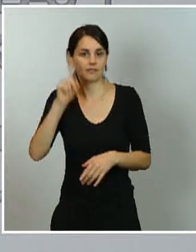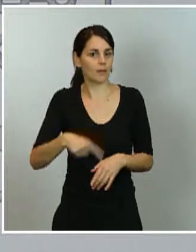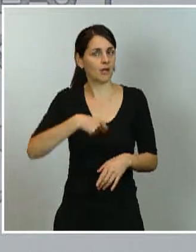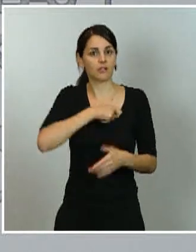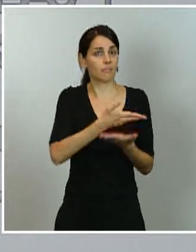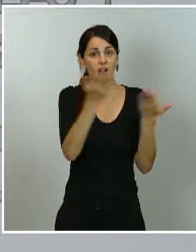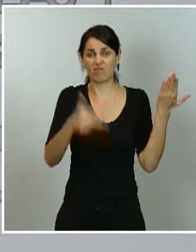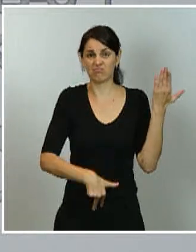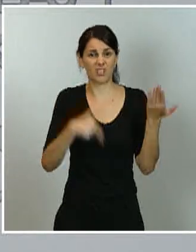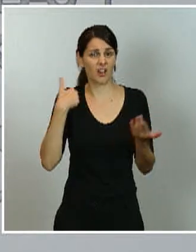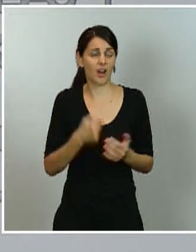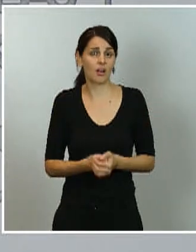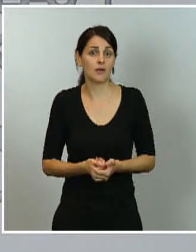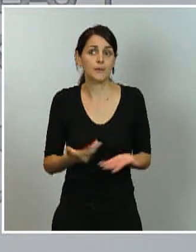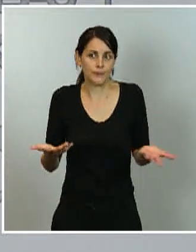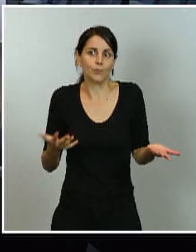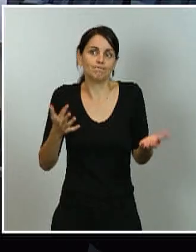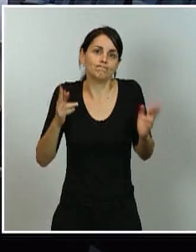como así espero, este acuerdo se adopta mañana.